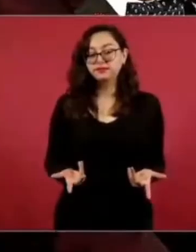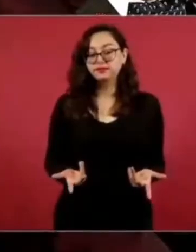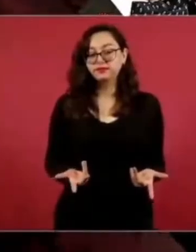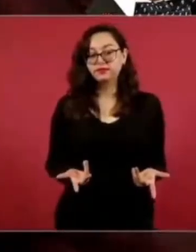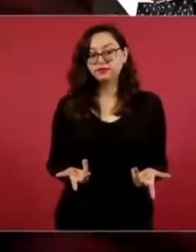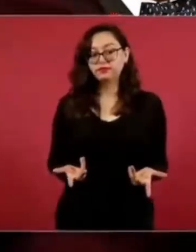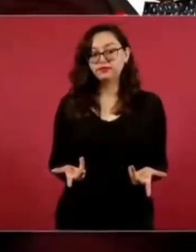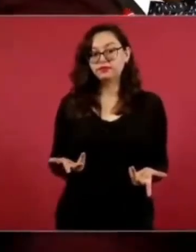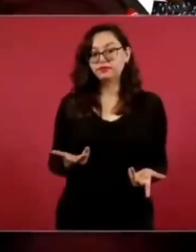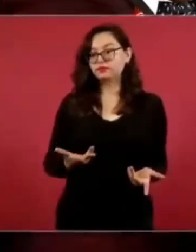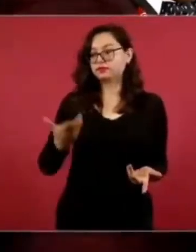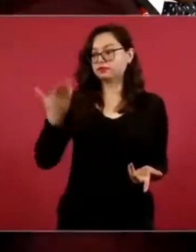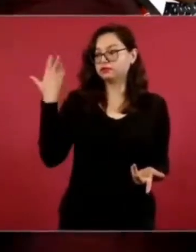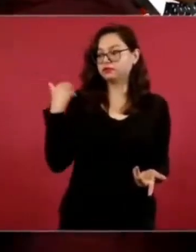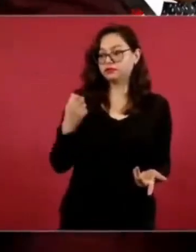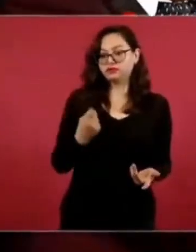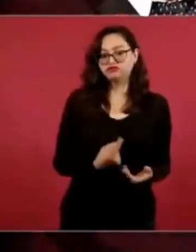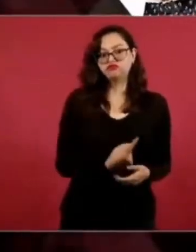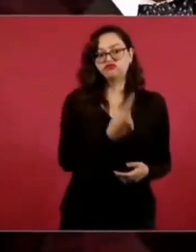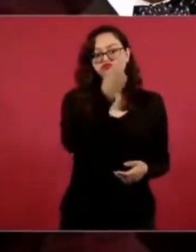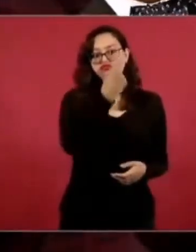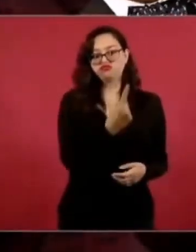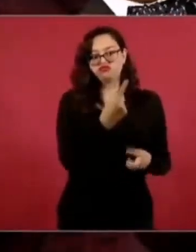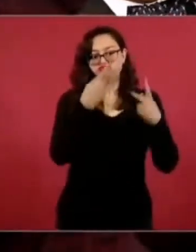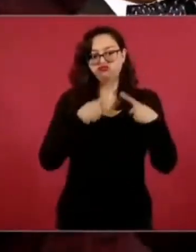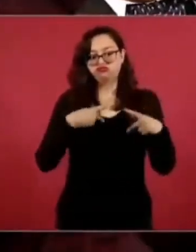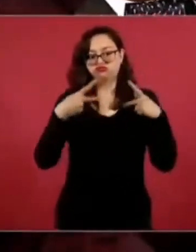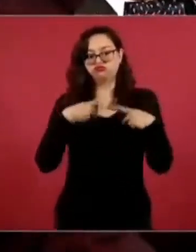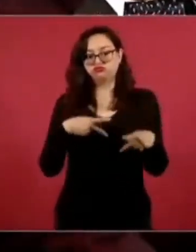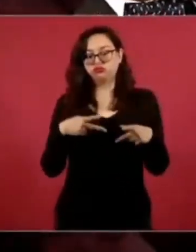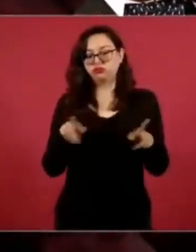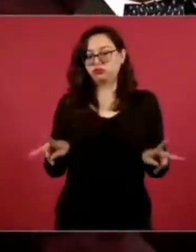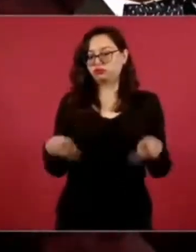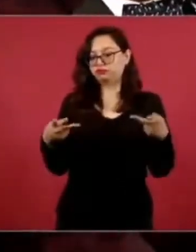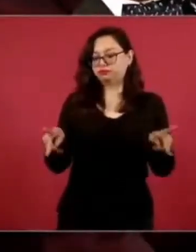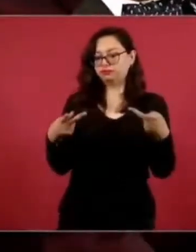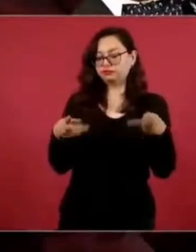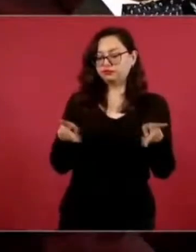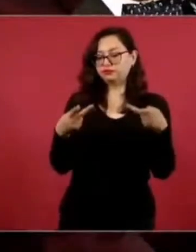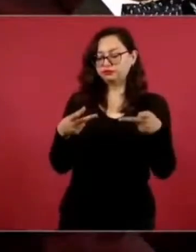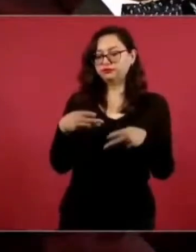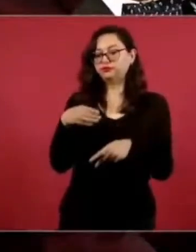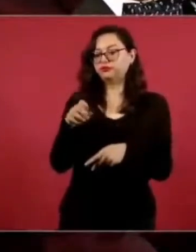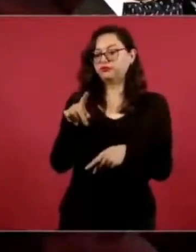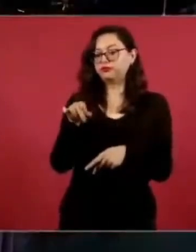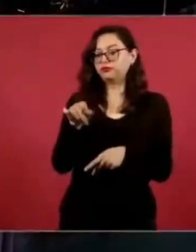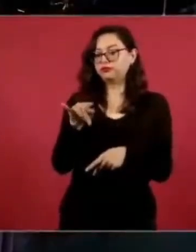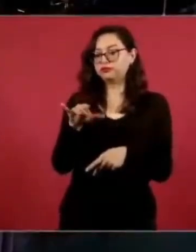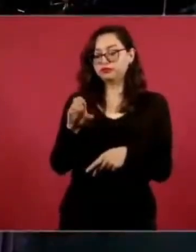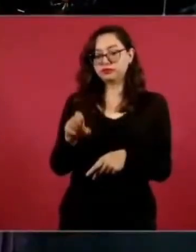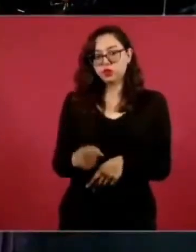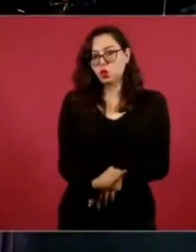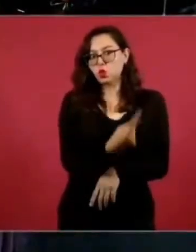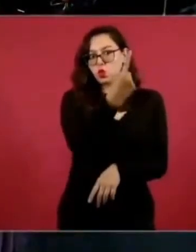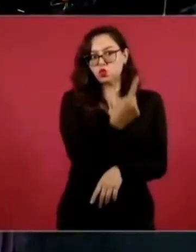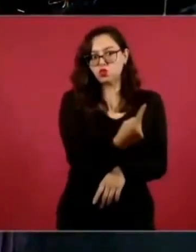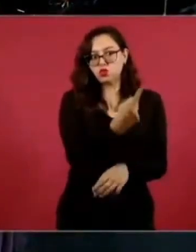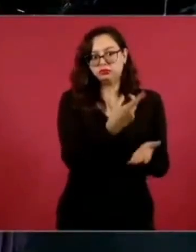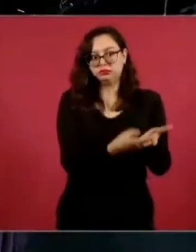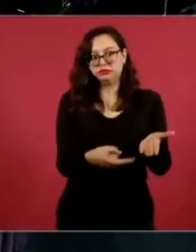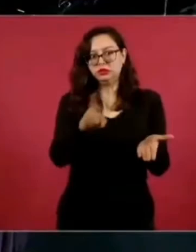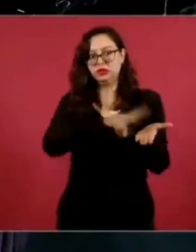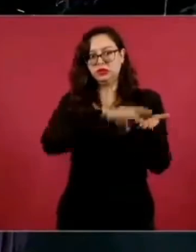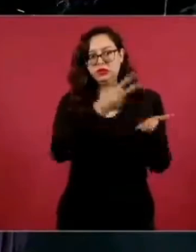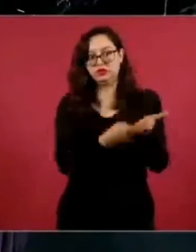monopolio de los psicofármacos en México y después empezó a volver a producirlos, pero cuadruplicó el precio. Entonces,